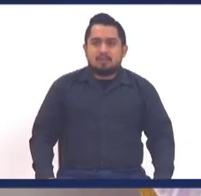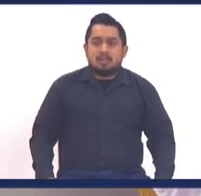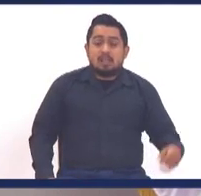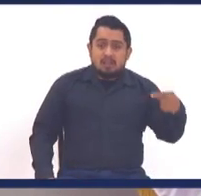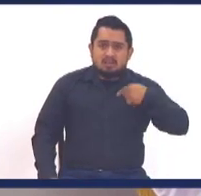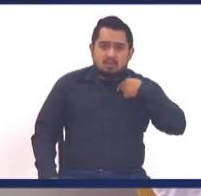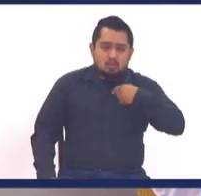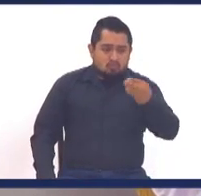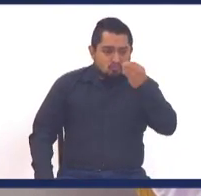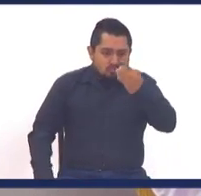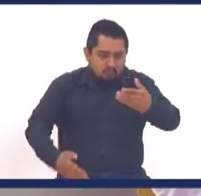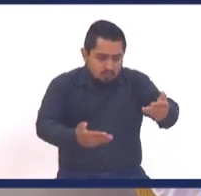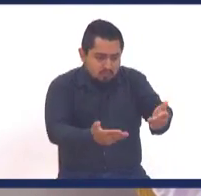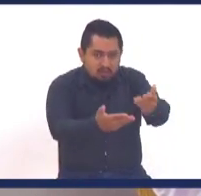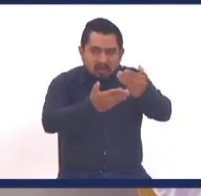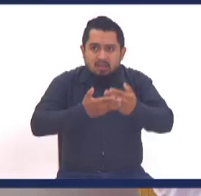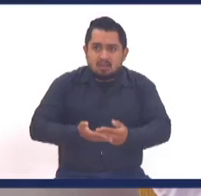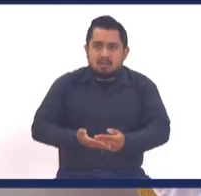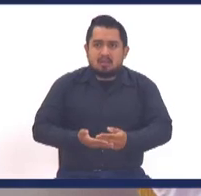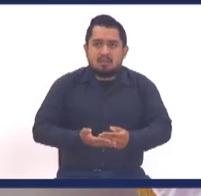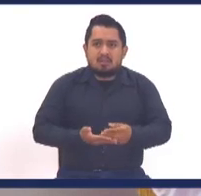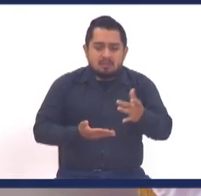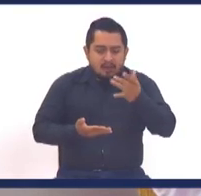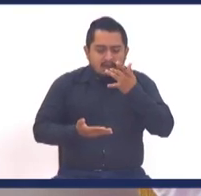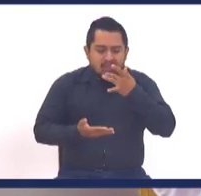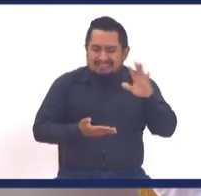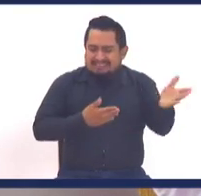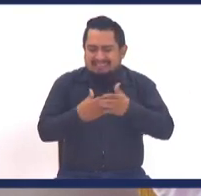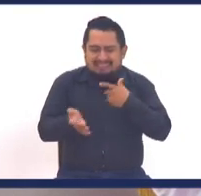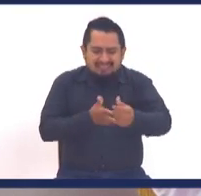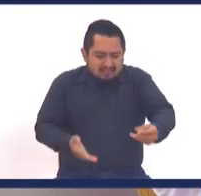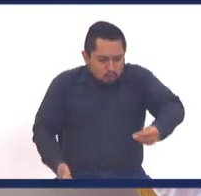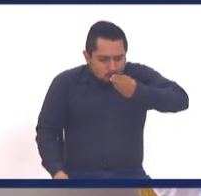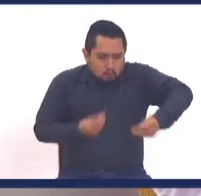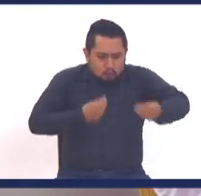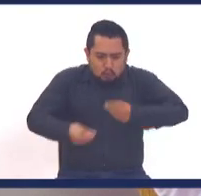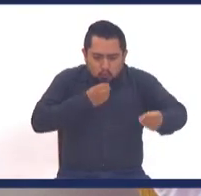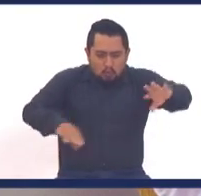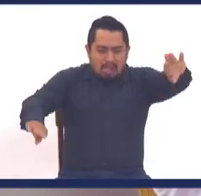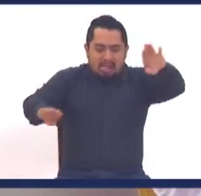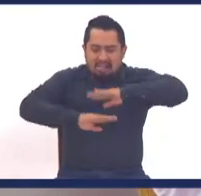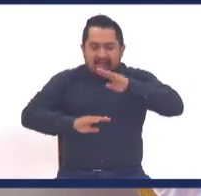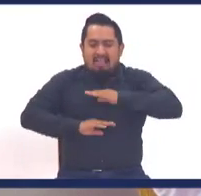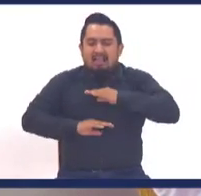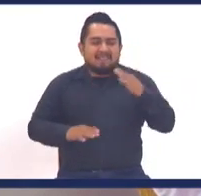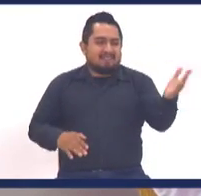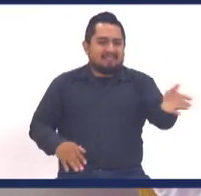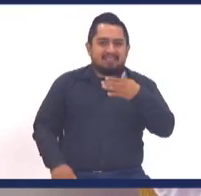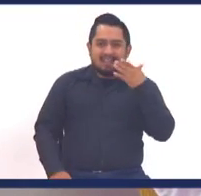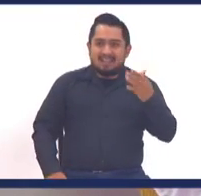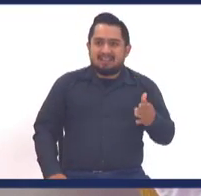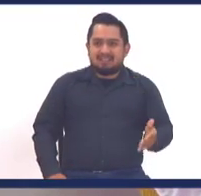a mí cuando me sirven el plato, a mí me vale un sorbete el sabor, hermano, yo quiero ver la cantidad, alguien dice aleluya hermanos, amén,